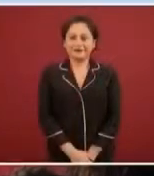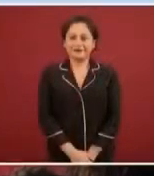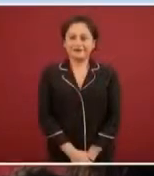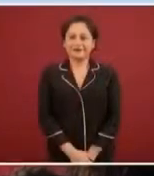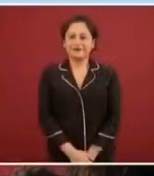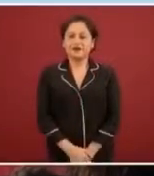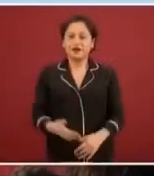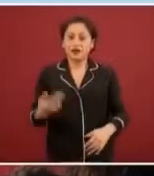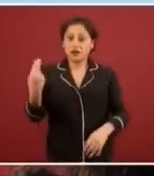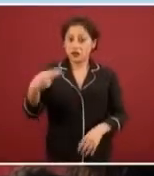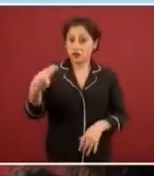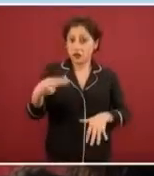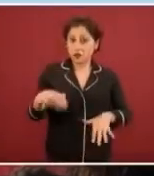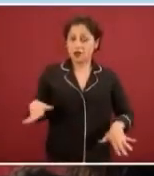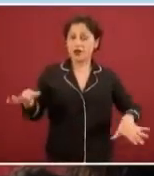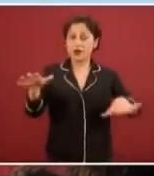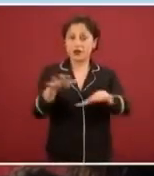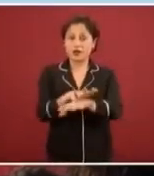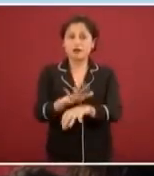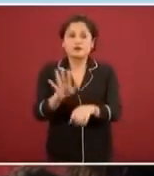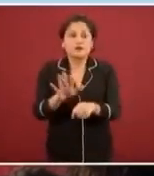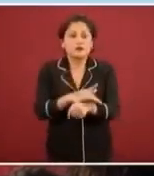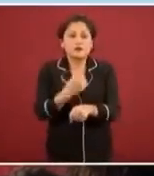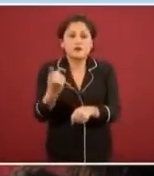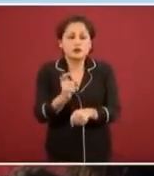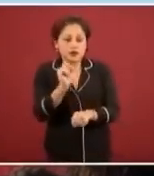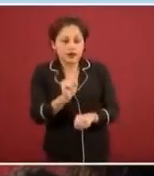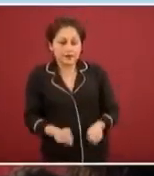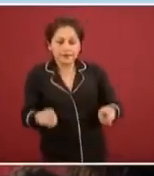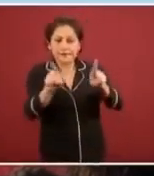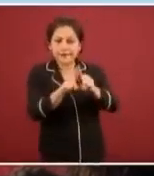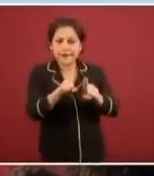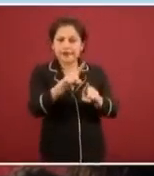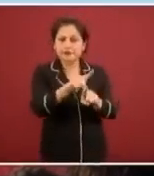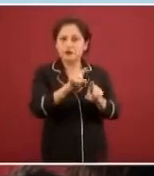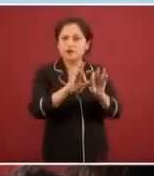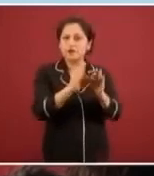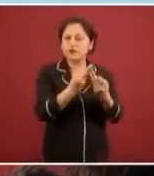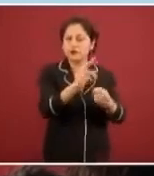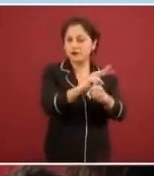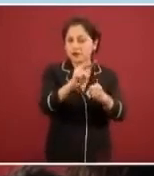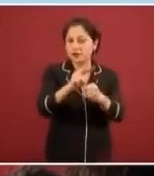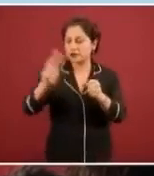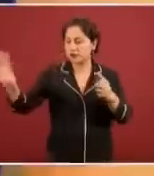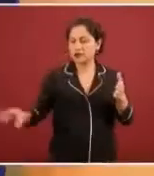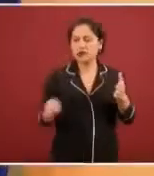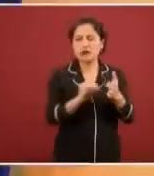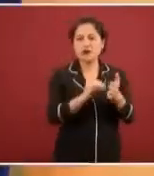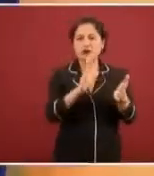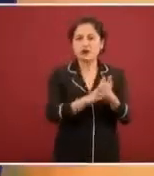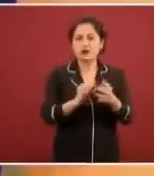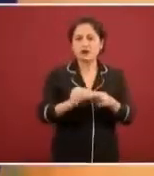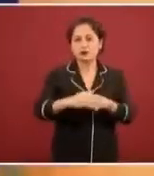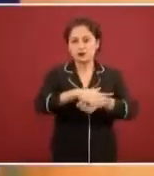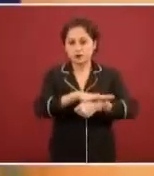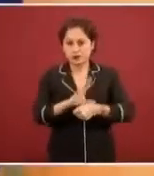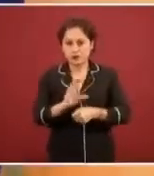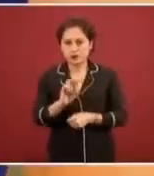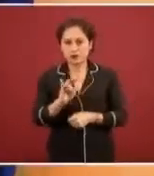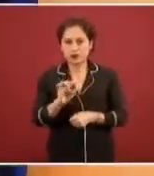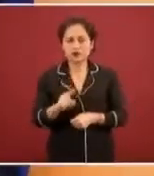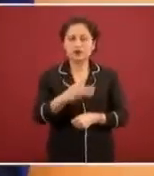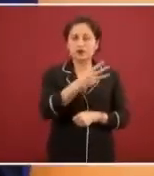porque incorporamos a COVID en el mismo método de vigilancia, 375 comparadas con